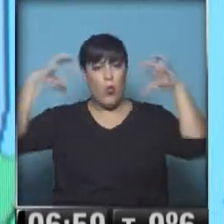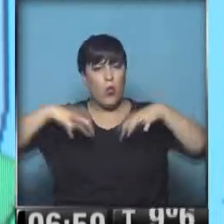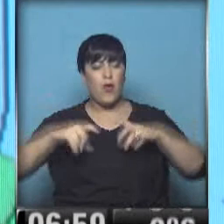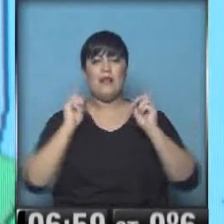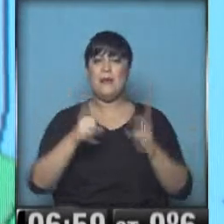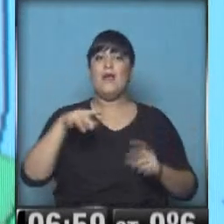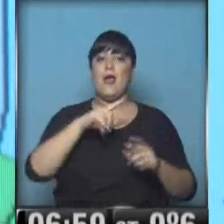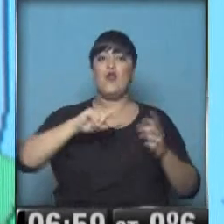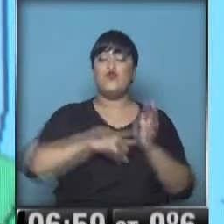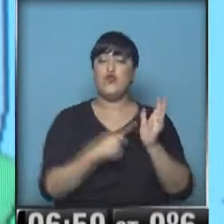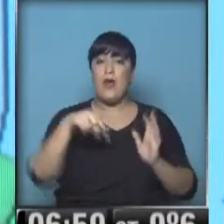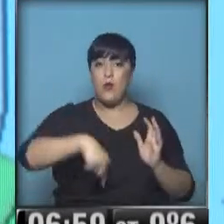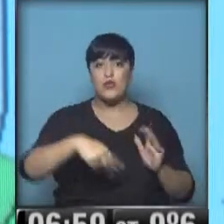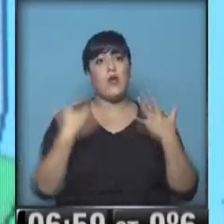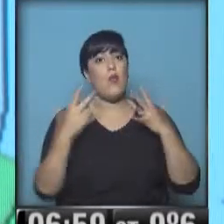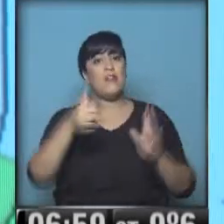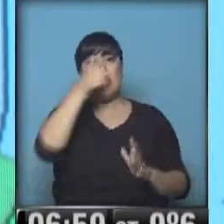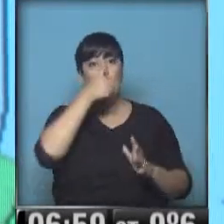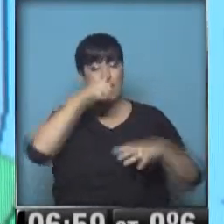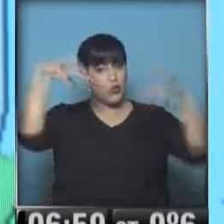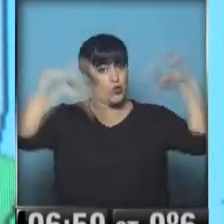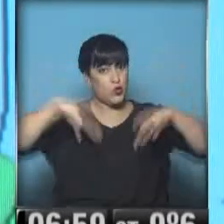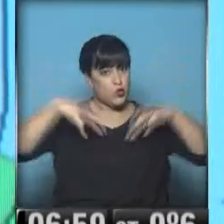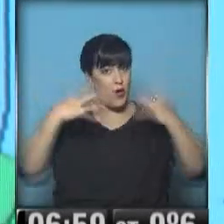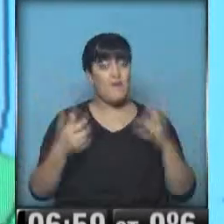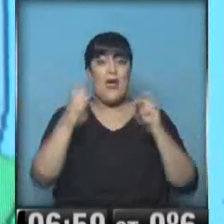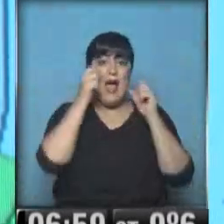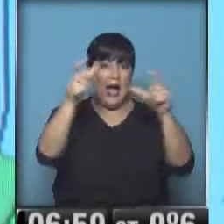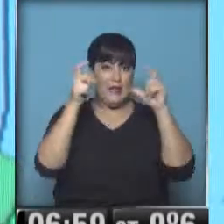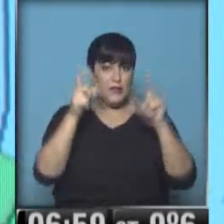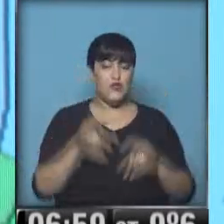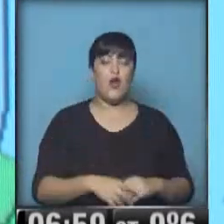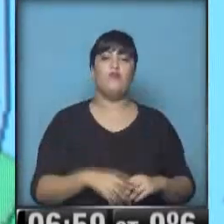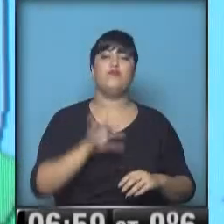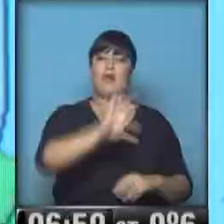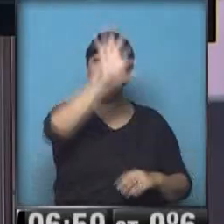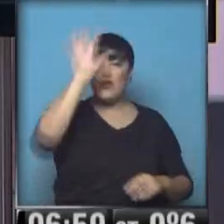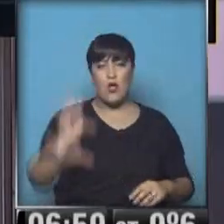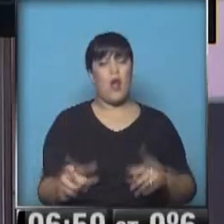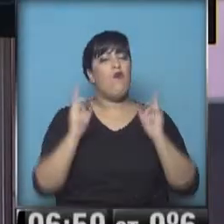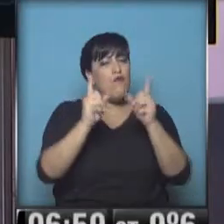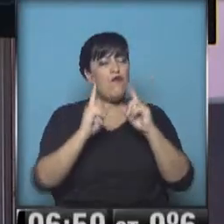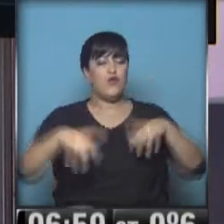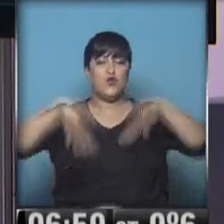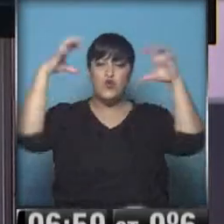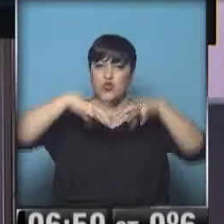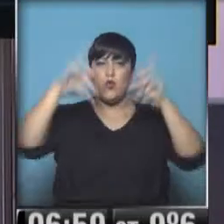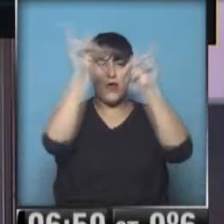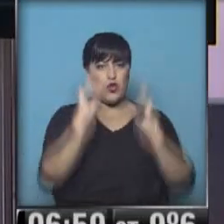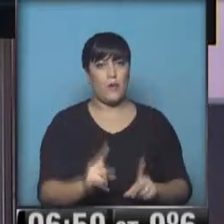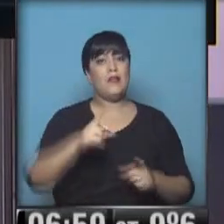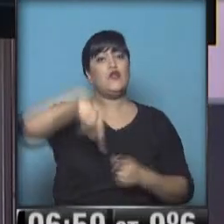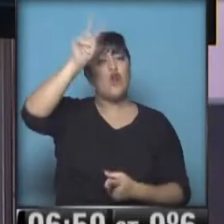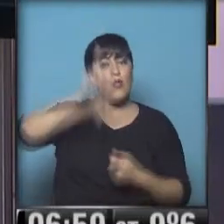Buenos Aires puede caer algún chaparrón importante el domingo. Así que atención, el litoral mantiene las lluvias y tormentas durante todo el domingo.